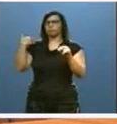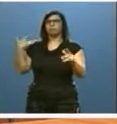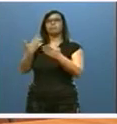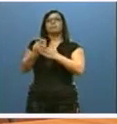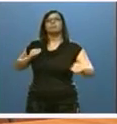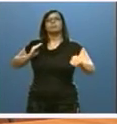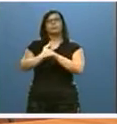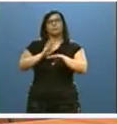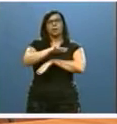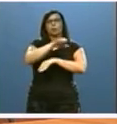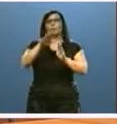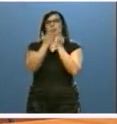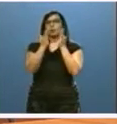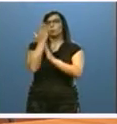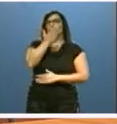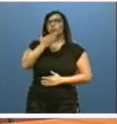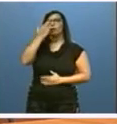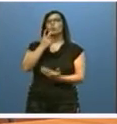ayudas para la adquisición de libros de texto